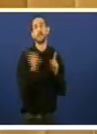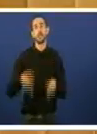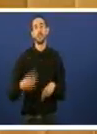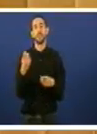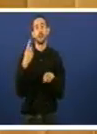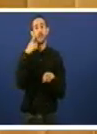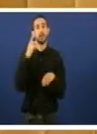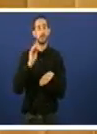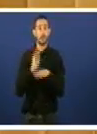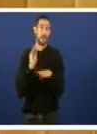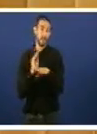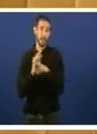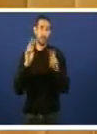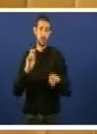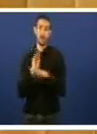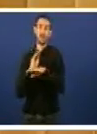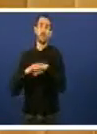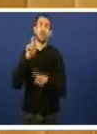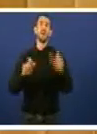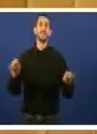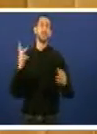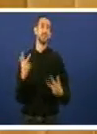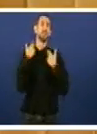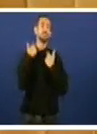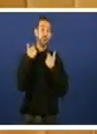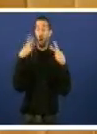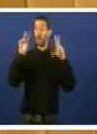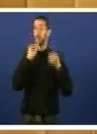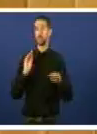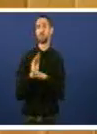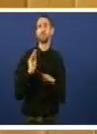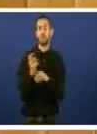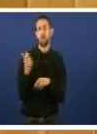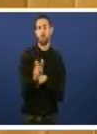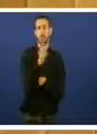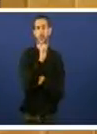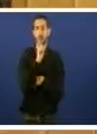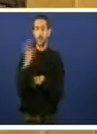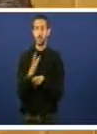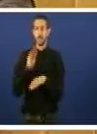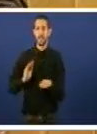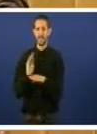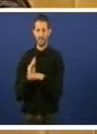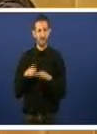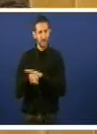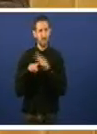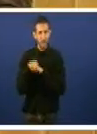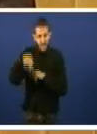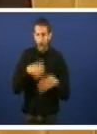as indemnizacións, pero as indemnizacións non son un escándalo aillado disto, non, as indemnizacións insírense neste proceso.